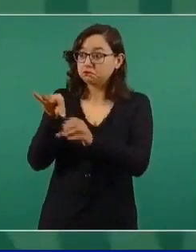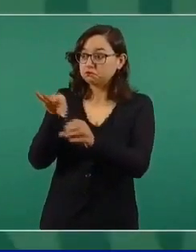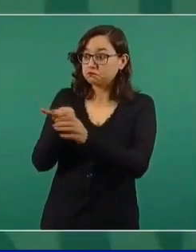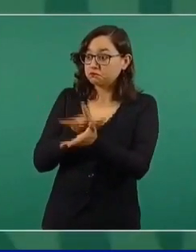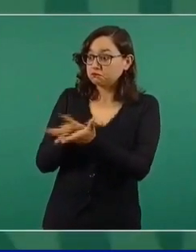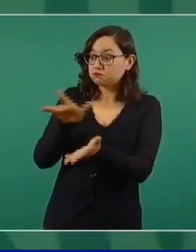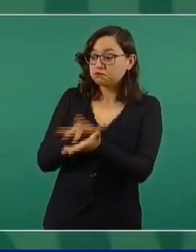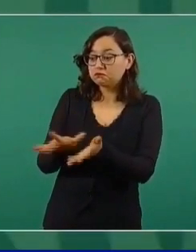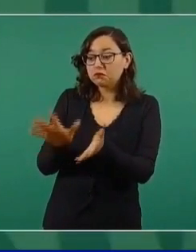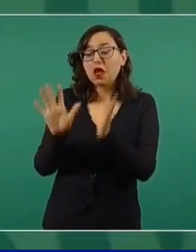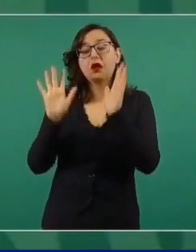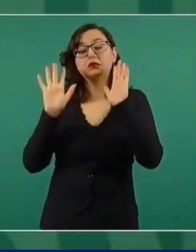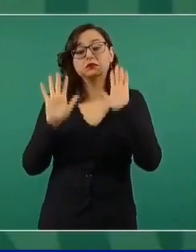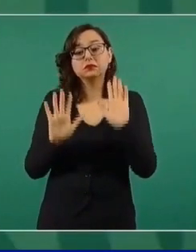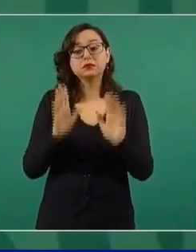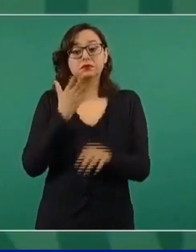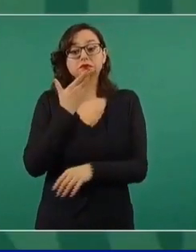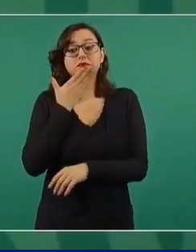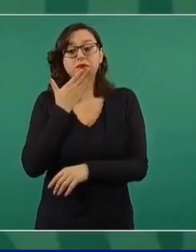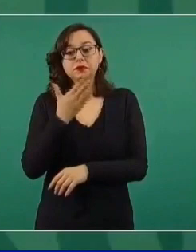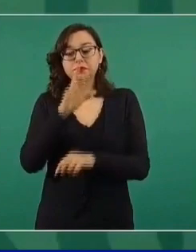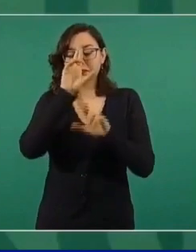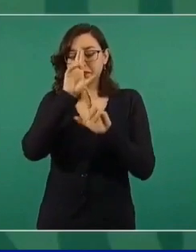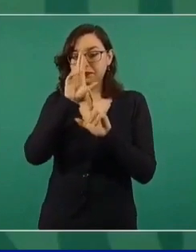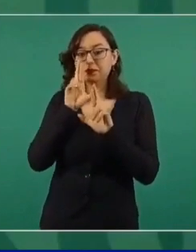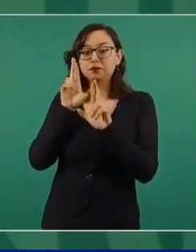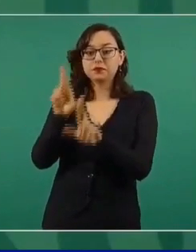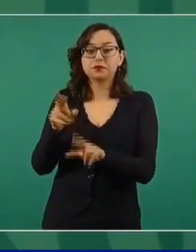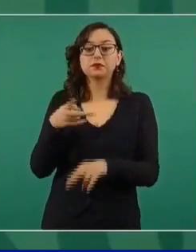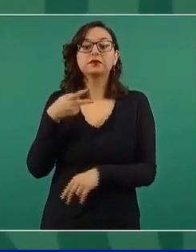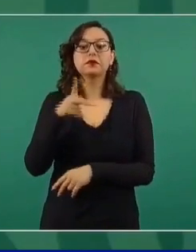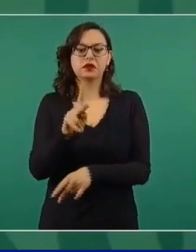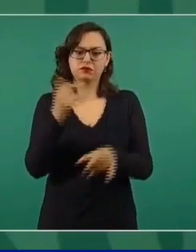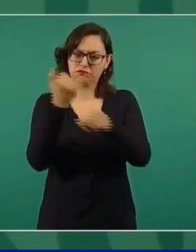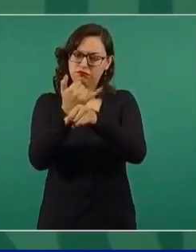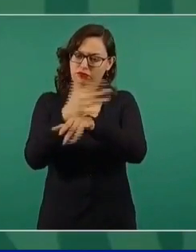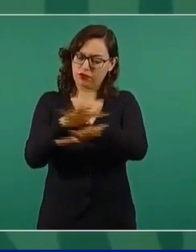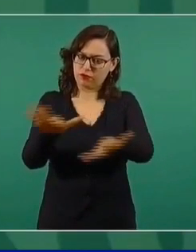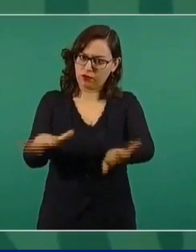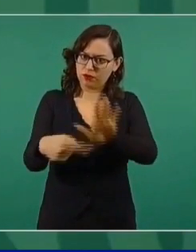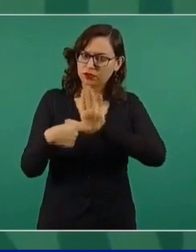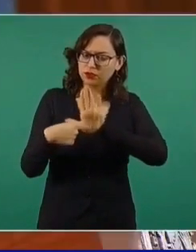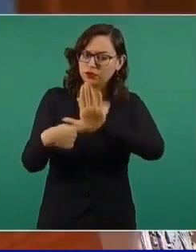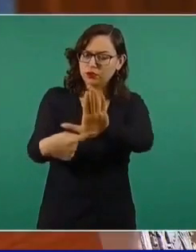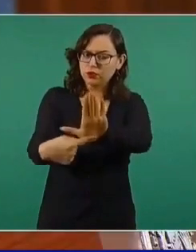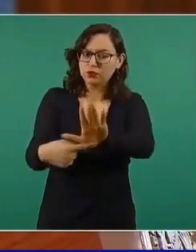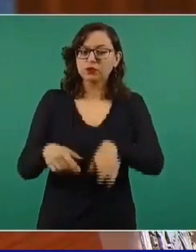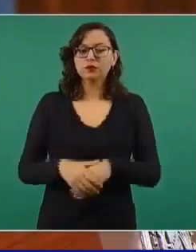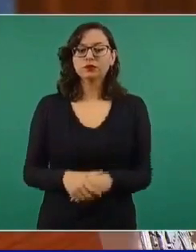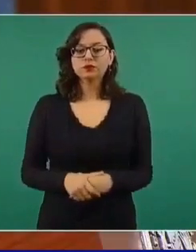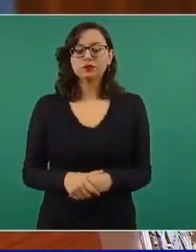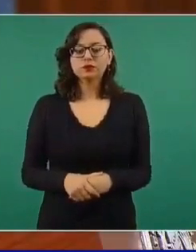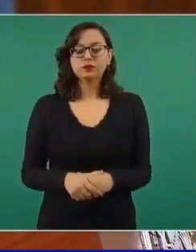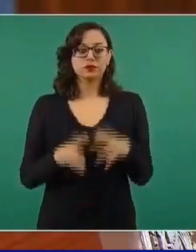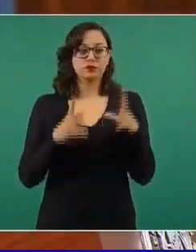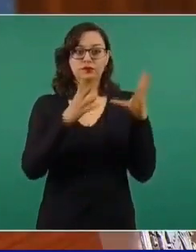Pero hay que garantizar el derecho a la información, porque muchos